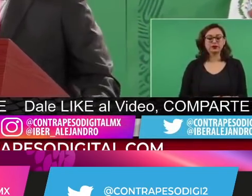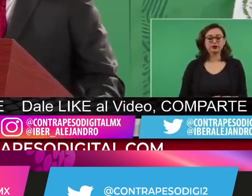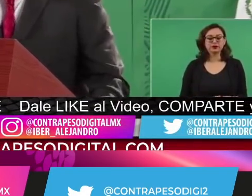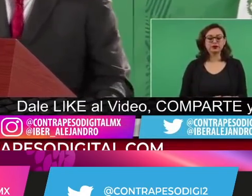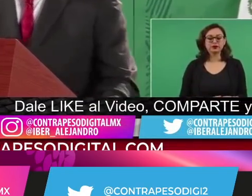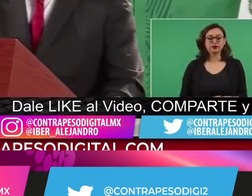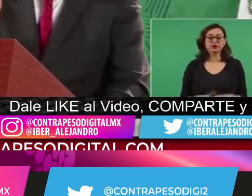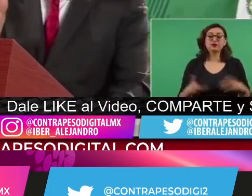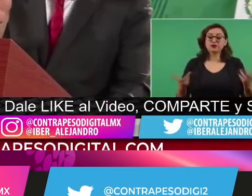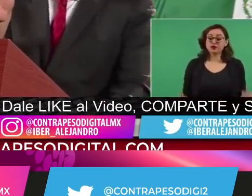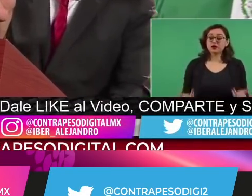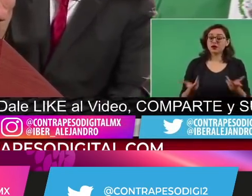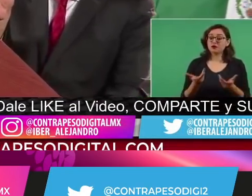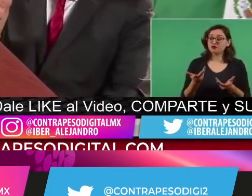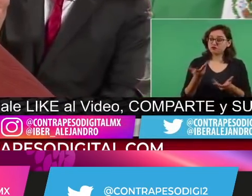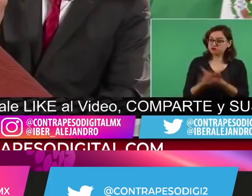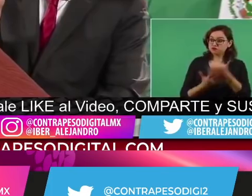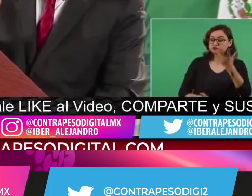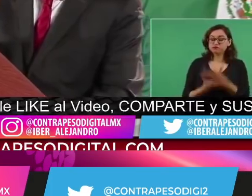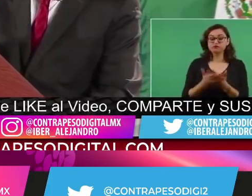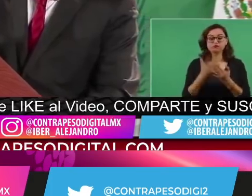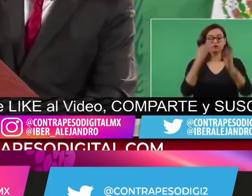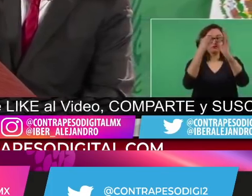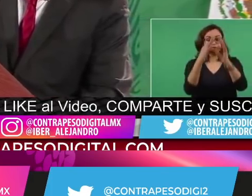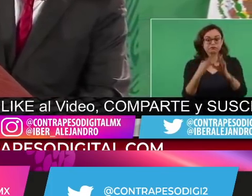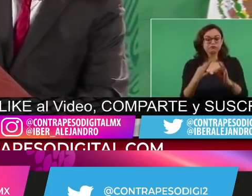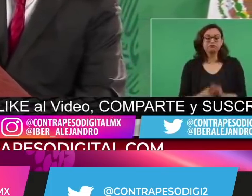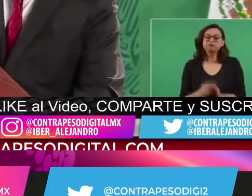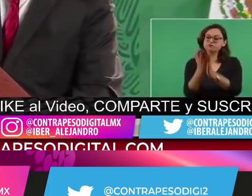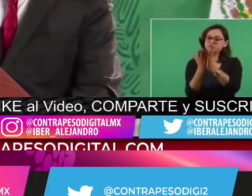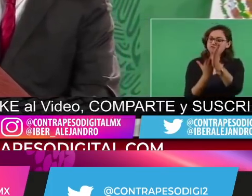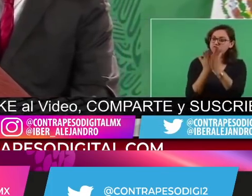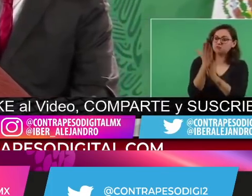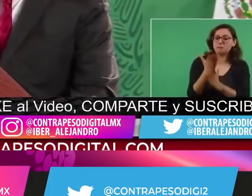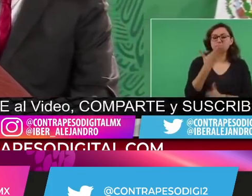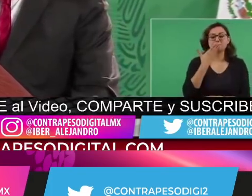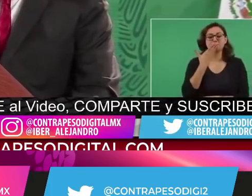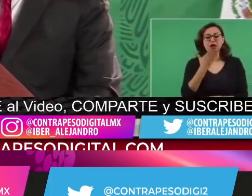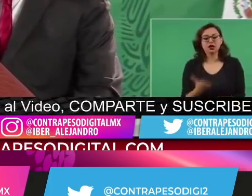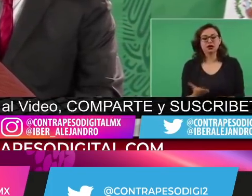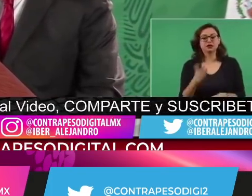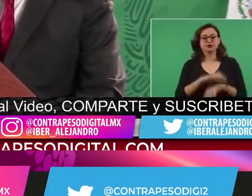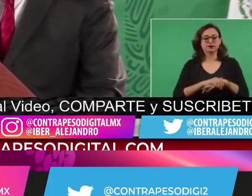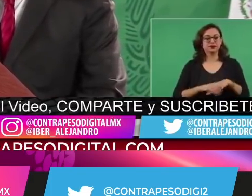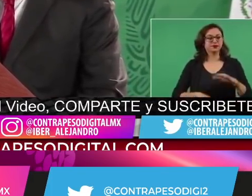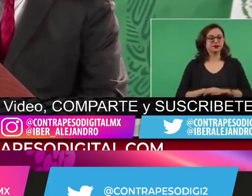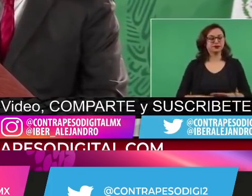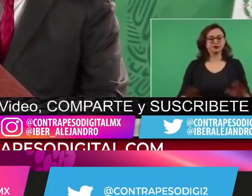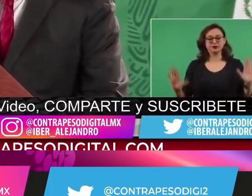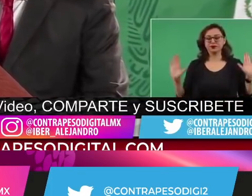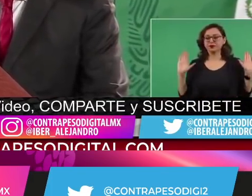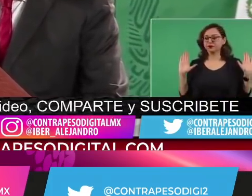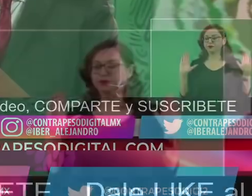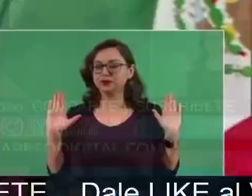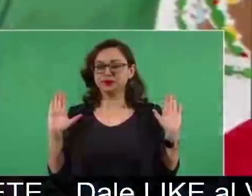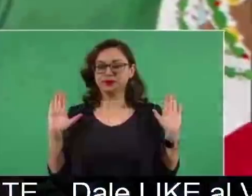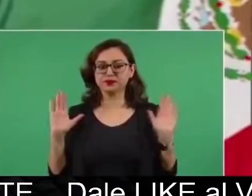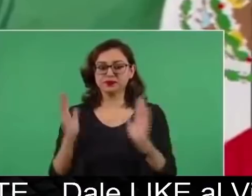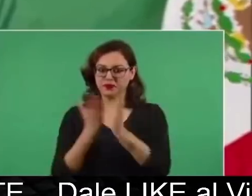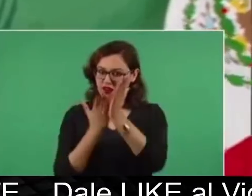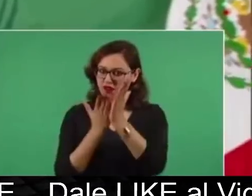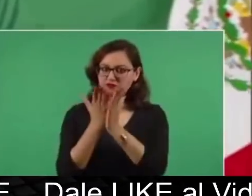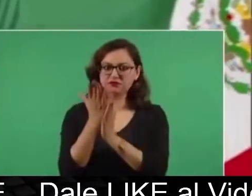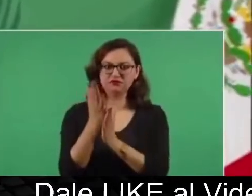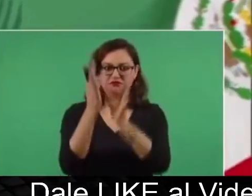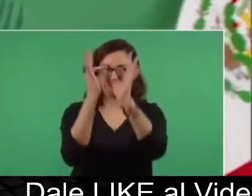de manera recta, con imparcialidad, porque